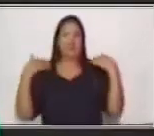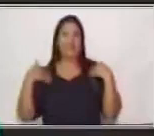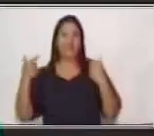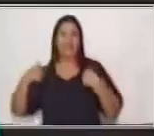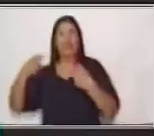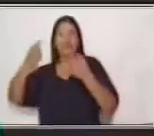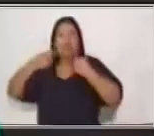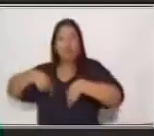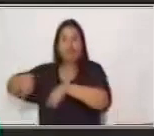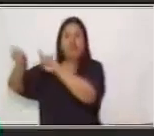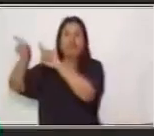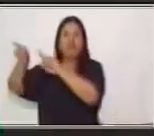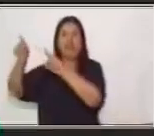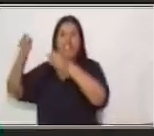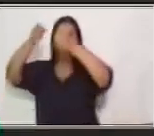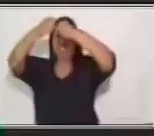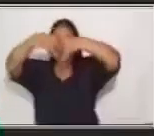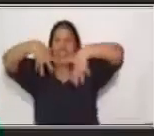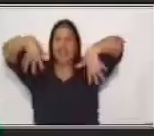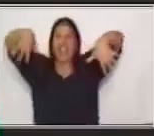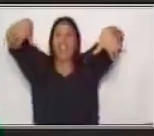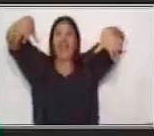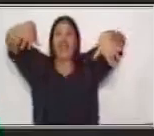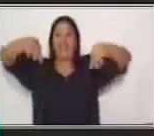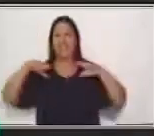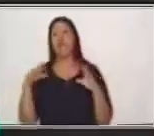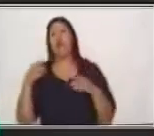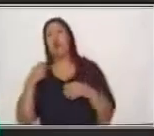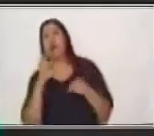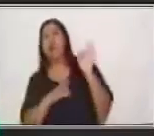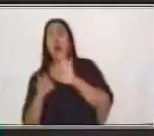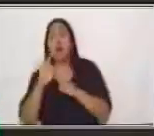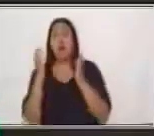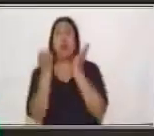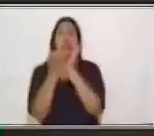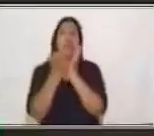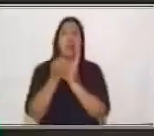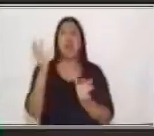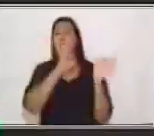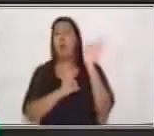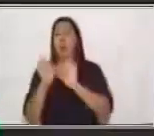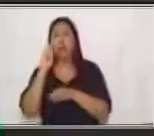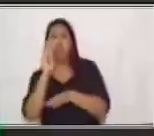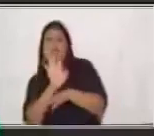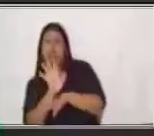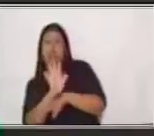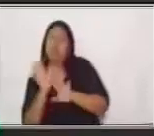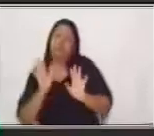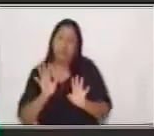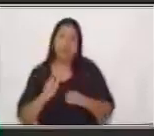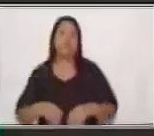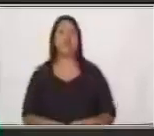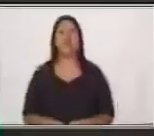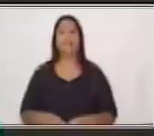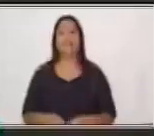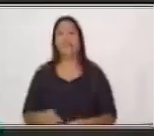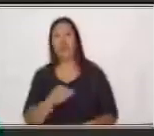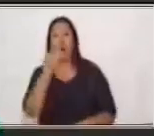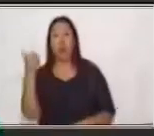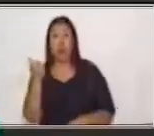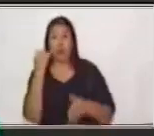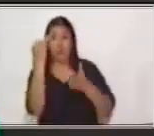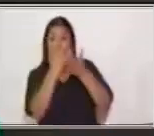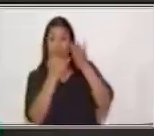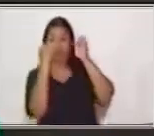había alguna presentación, incluso en la televisión. Aquí vemos en nuestra siguiente imagen, podríamos decir que es una